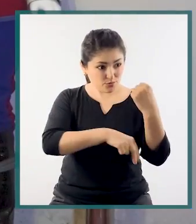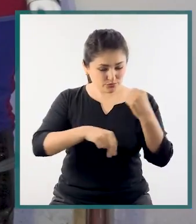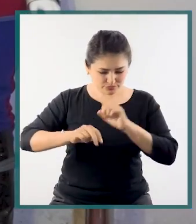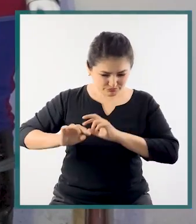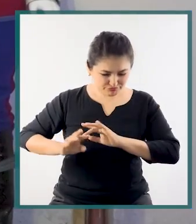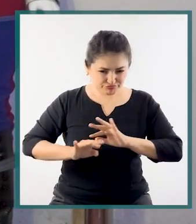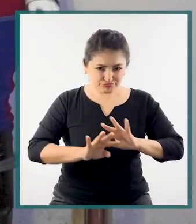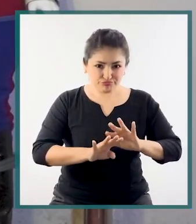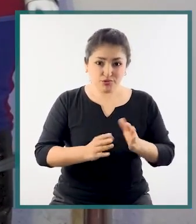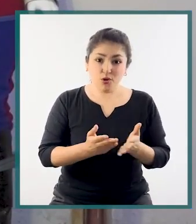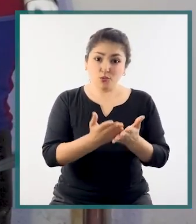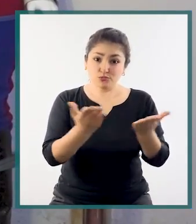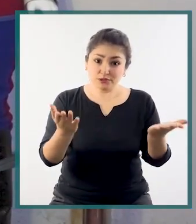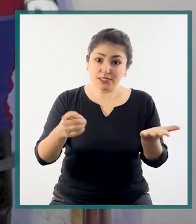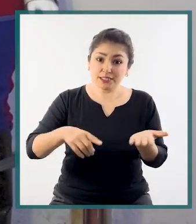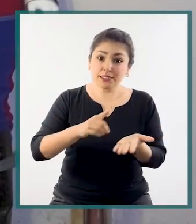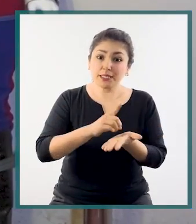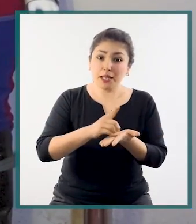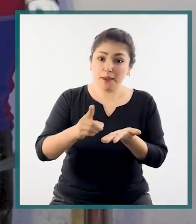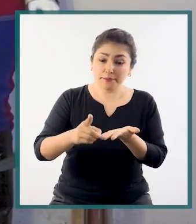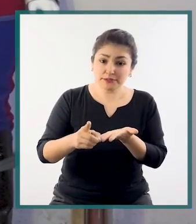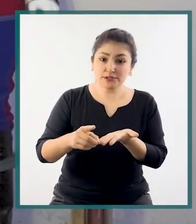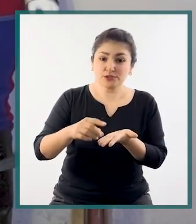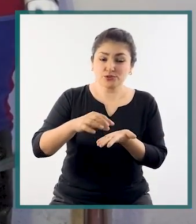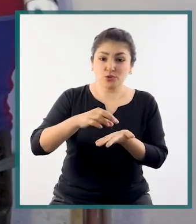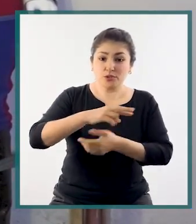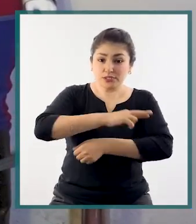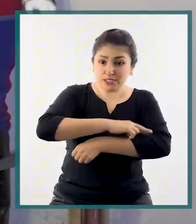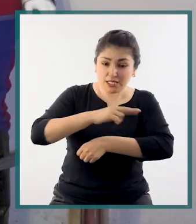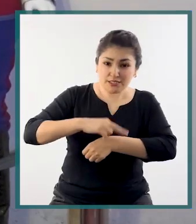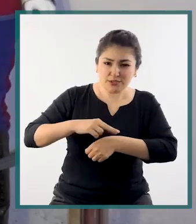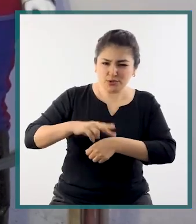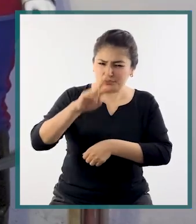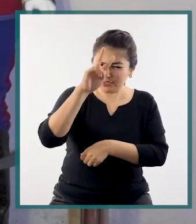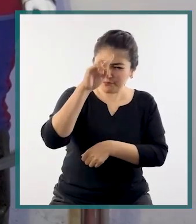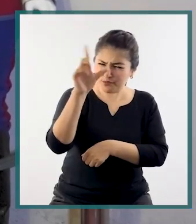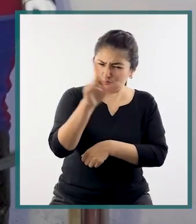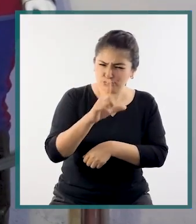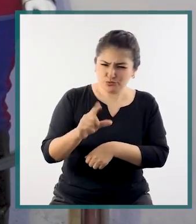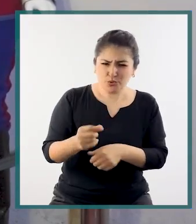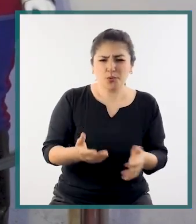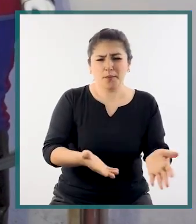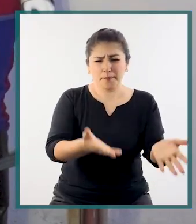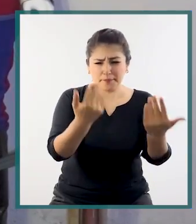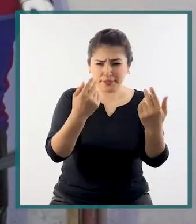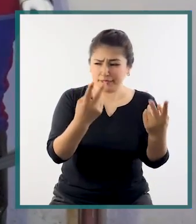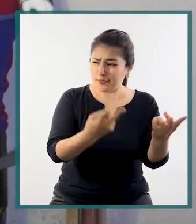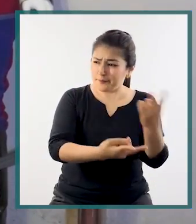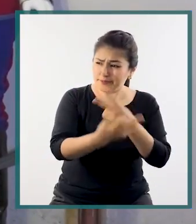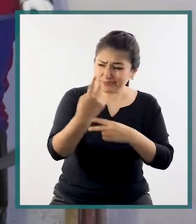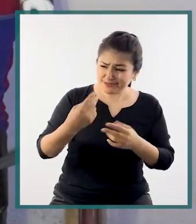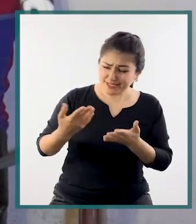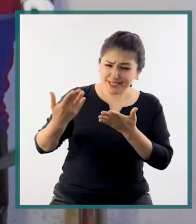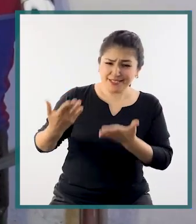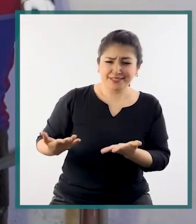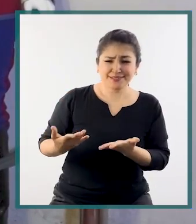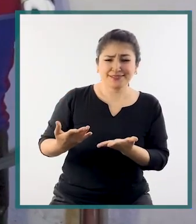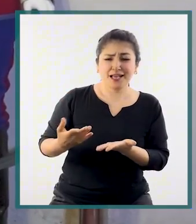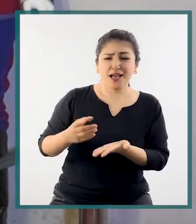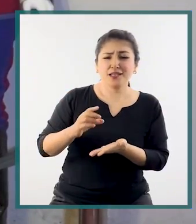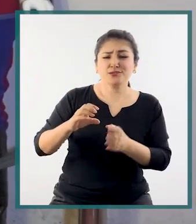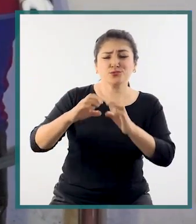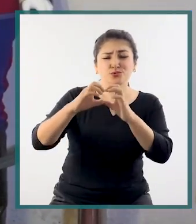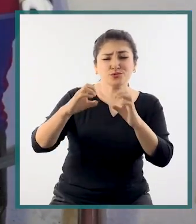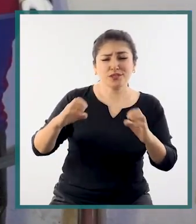Invitamos a la población de la provincia, de la región y de todo nuestro territorio nacional a que visiten San Pedro de Yoc, esta ilustre ciudad